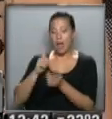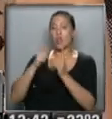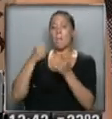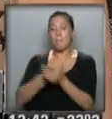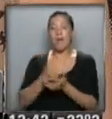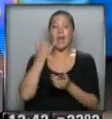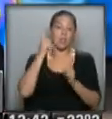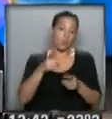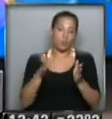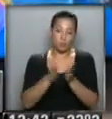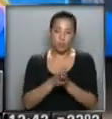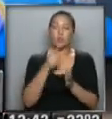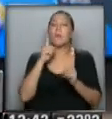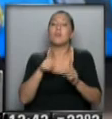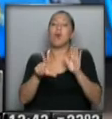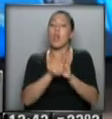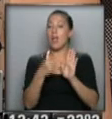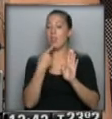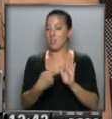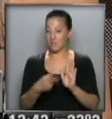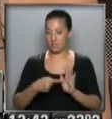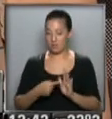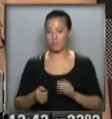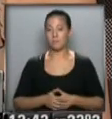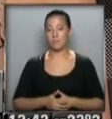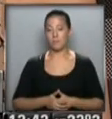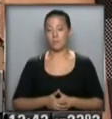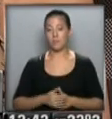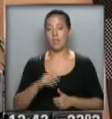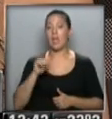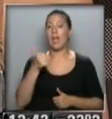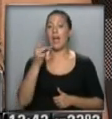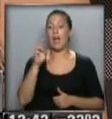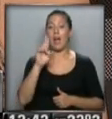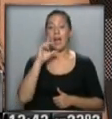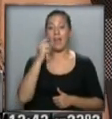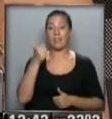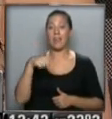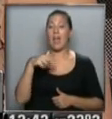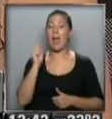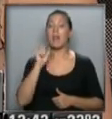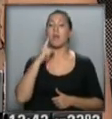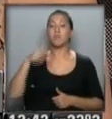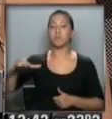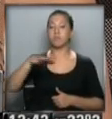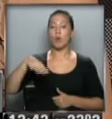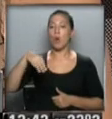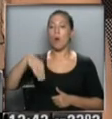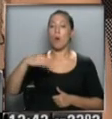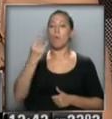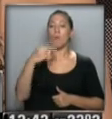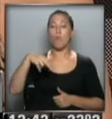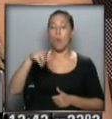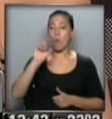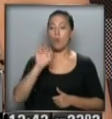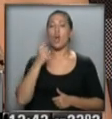la ley, lo que corresponde y los dos años de retroactivo. Bien. Adriana Mabel Grisafio, ella es de Munro, provincia de Buenos Aires, y quiere